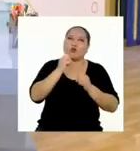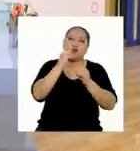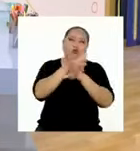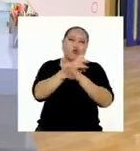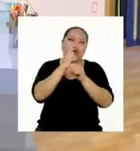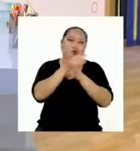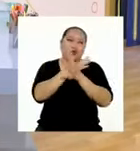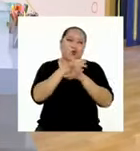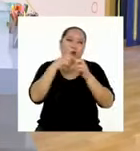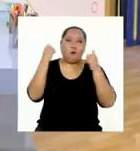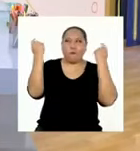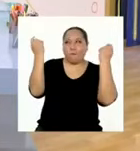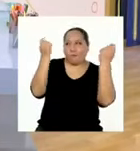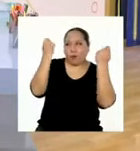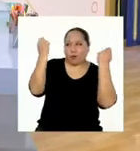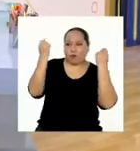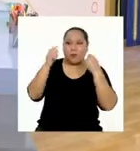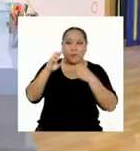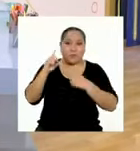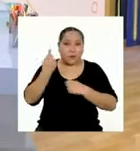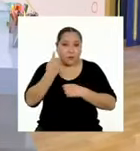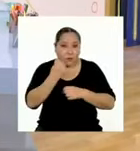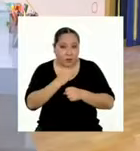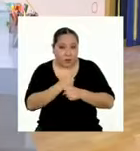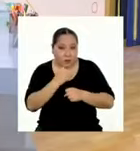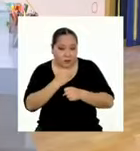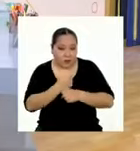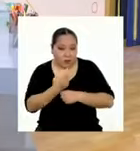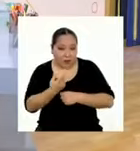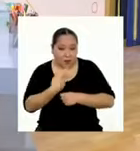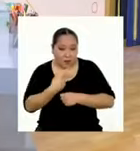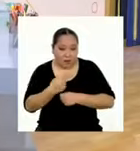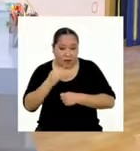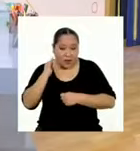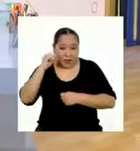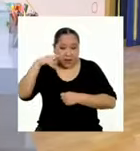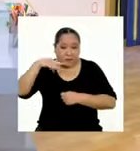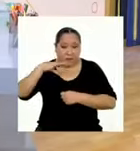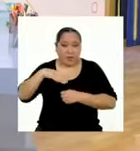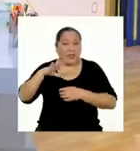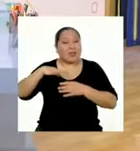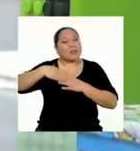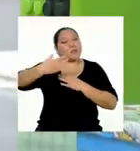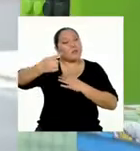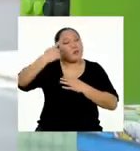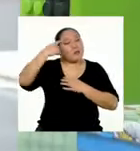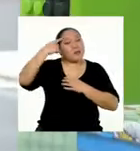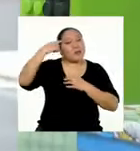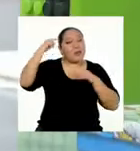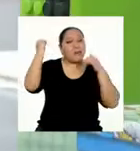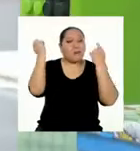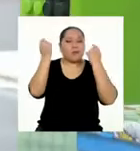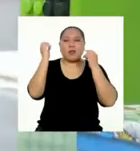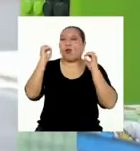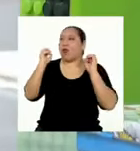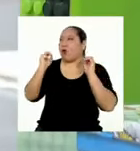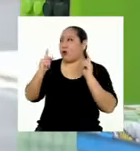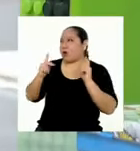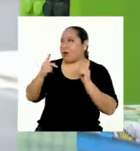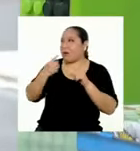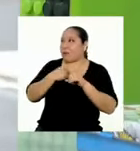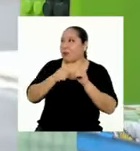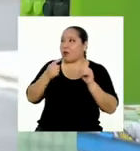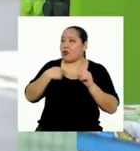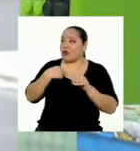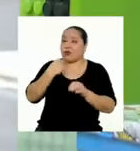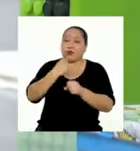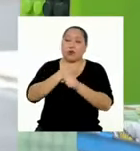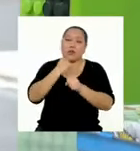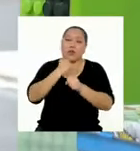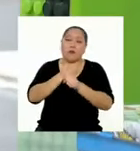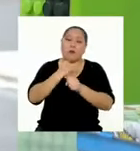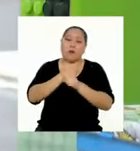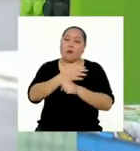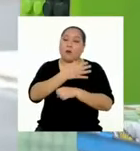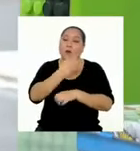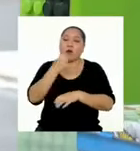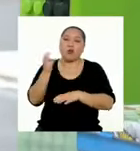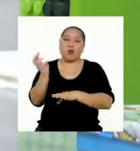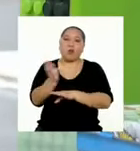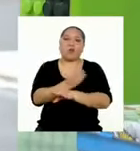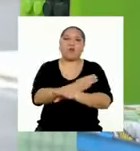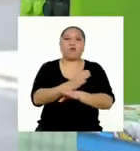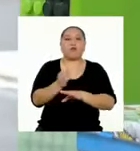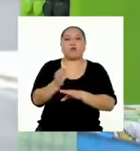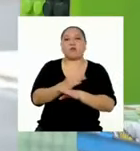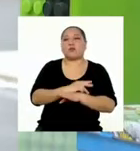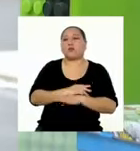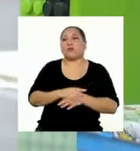Primero a trabajar en nuestra infografía y ya después puedes pensar en la fiesta, ¿ok? Ok, pero yo trabajo mejor con música.